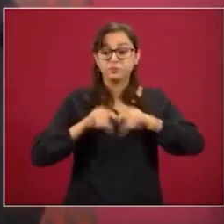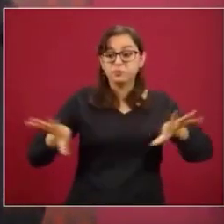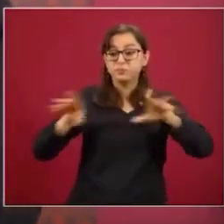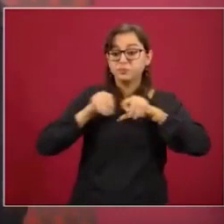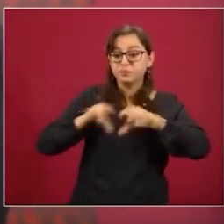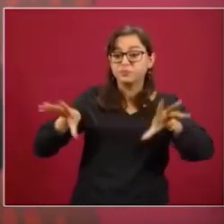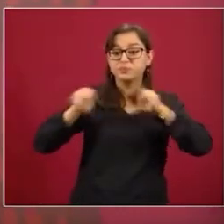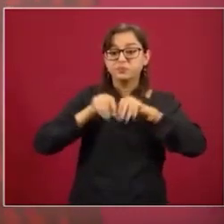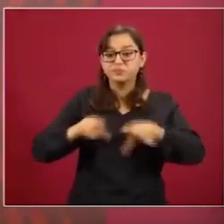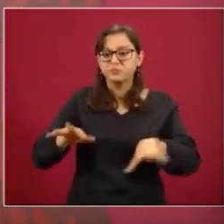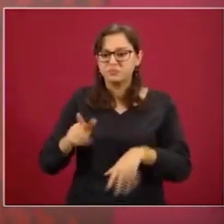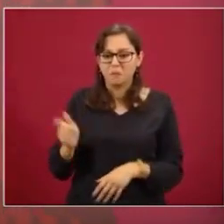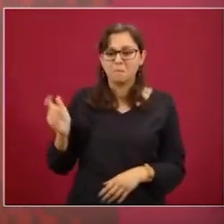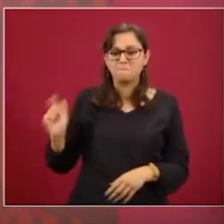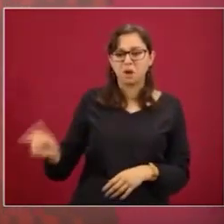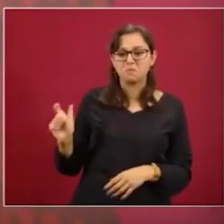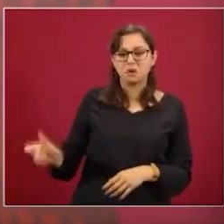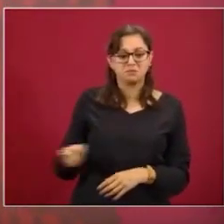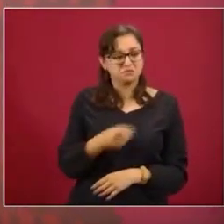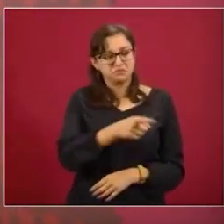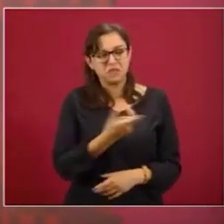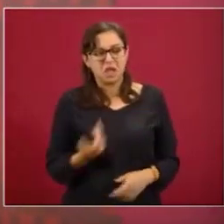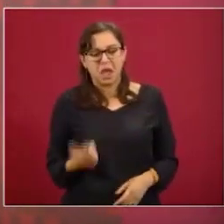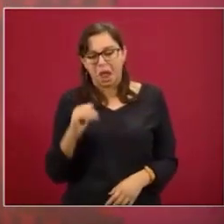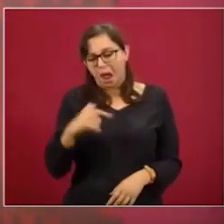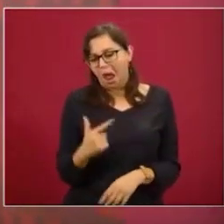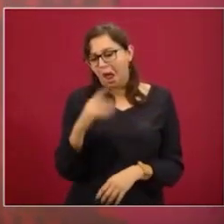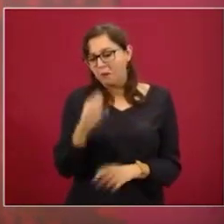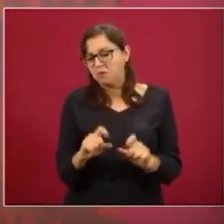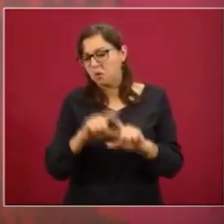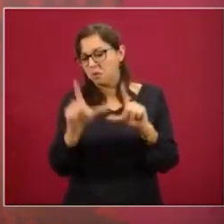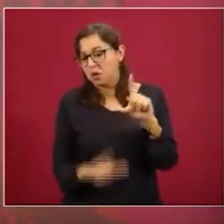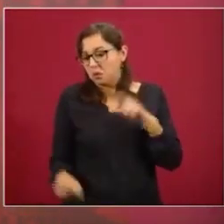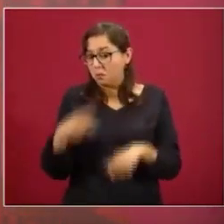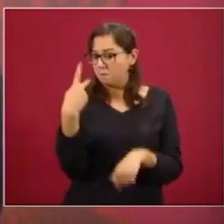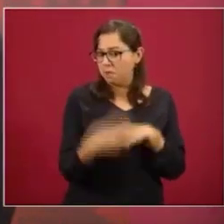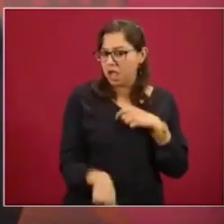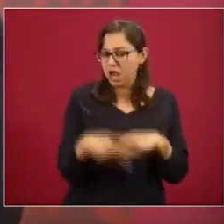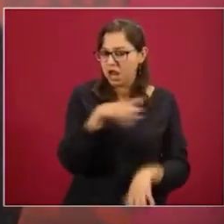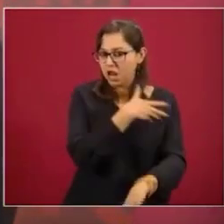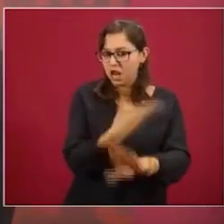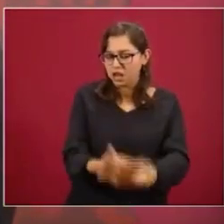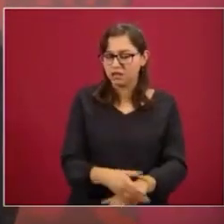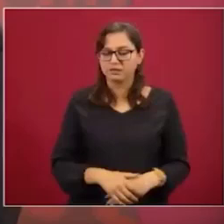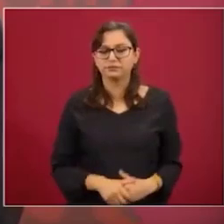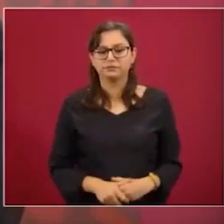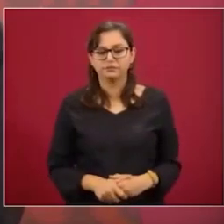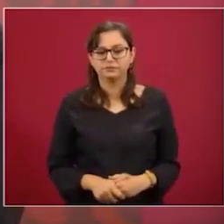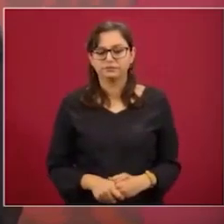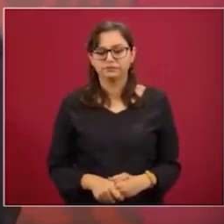que yo era un peligro para México. Había unos